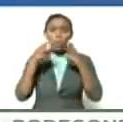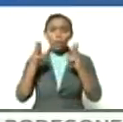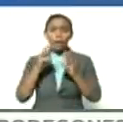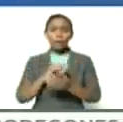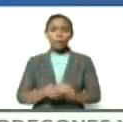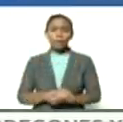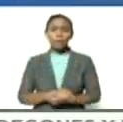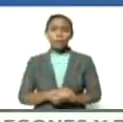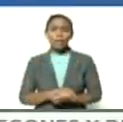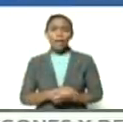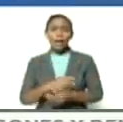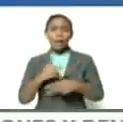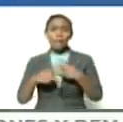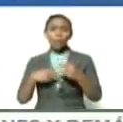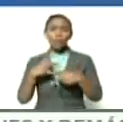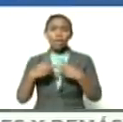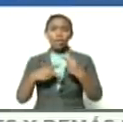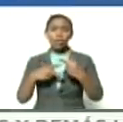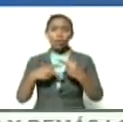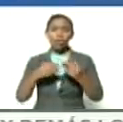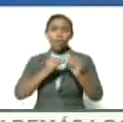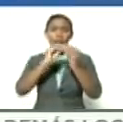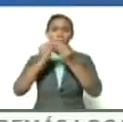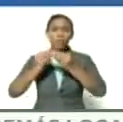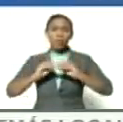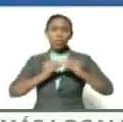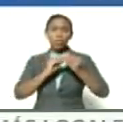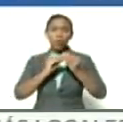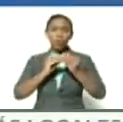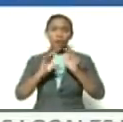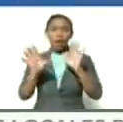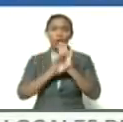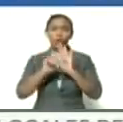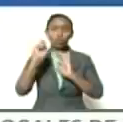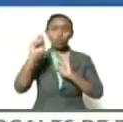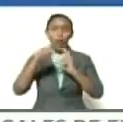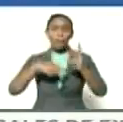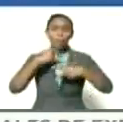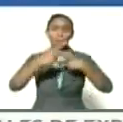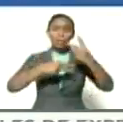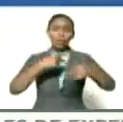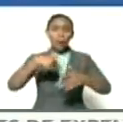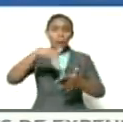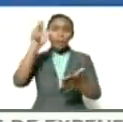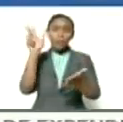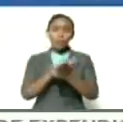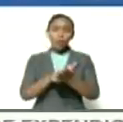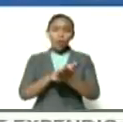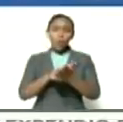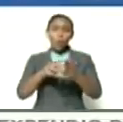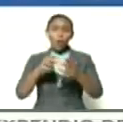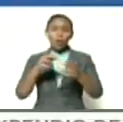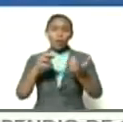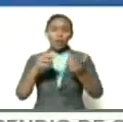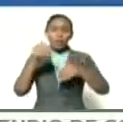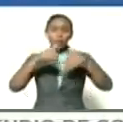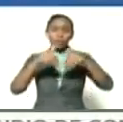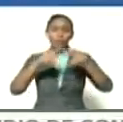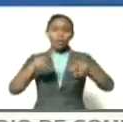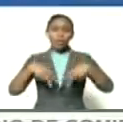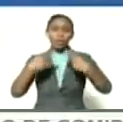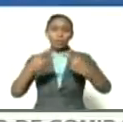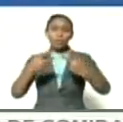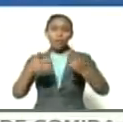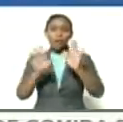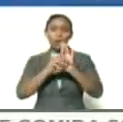en el proceso de elaboración de la constitución y en el proceso de aprobación por referéndum de la constitución